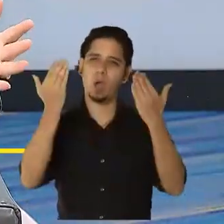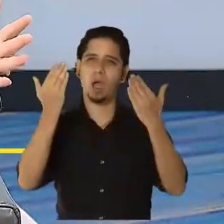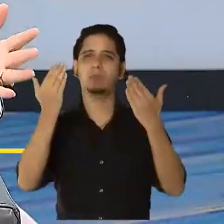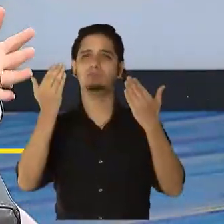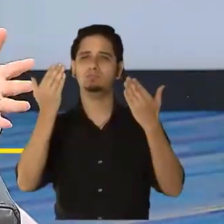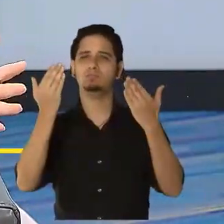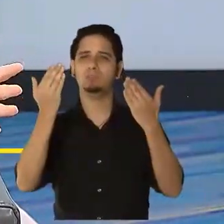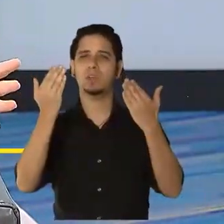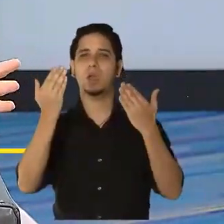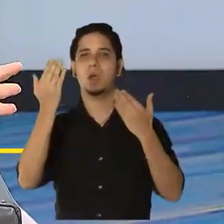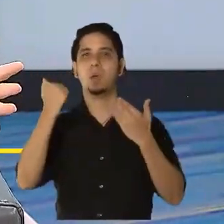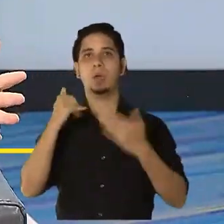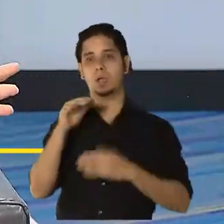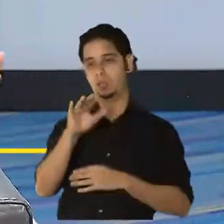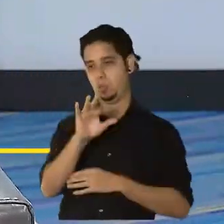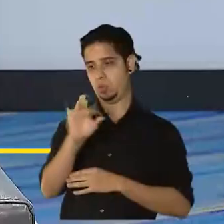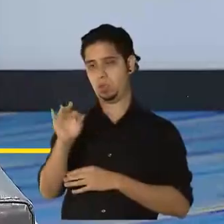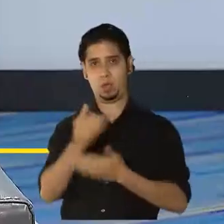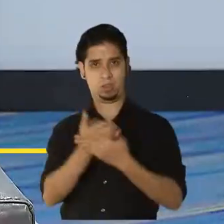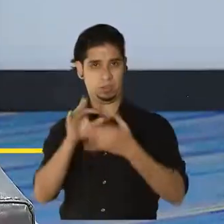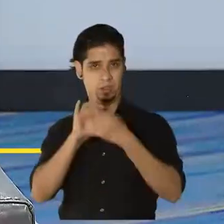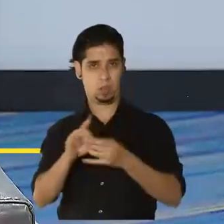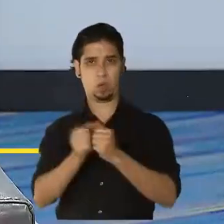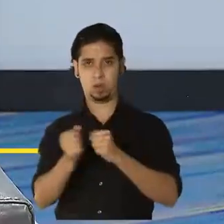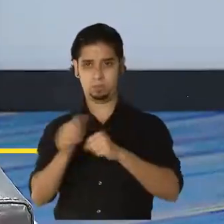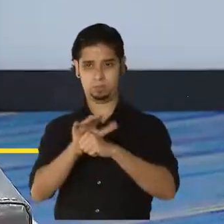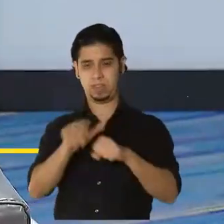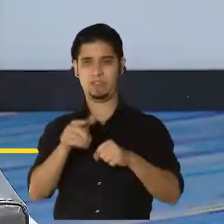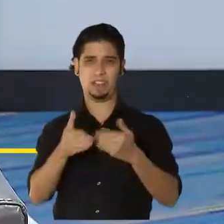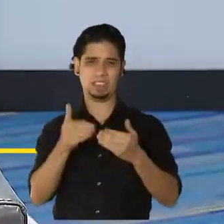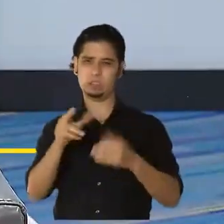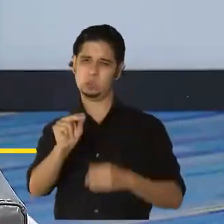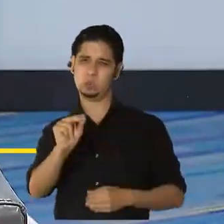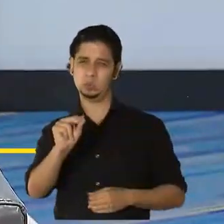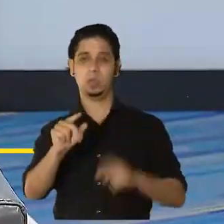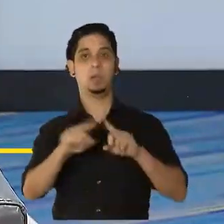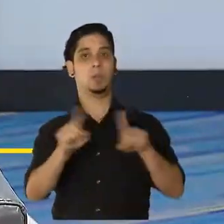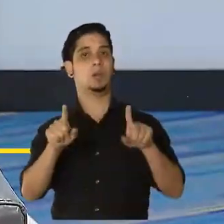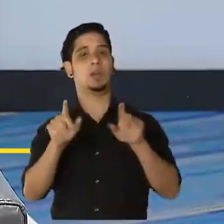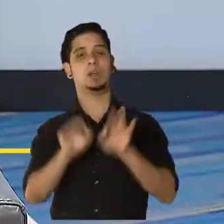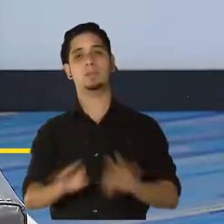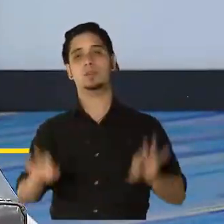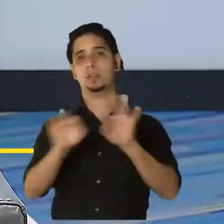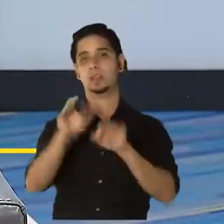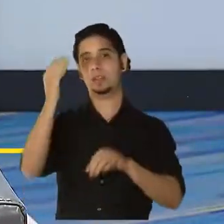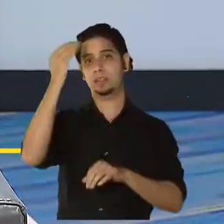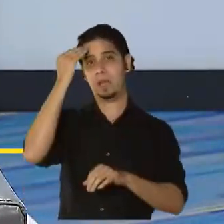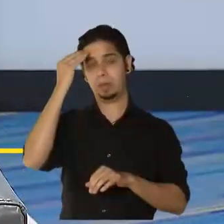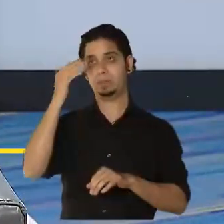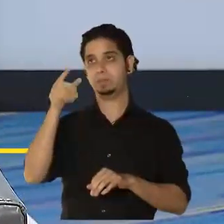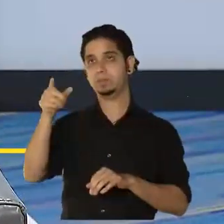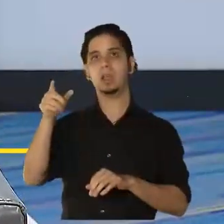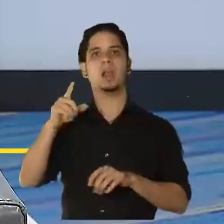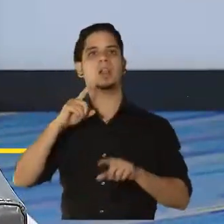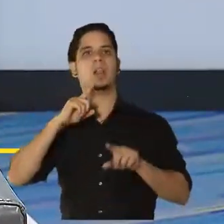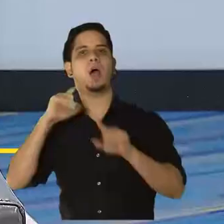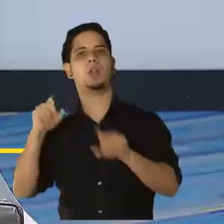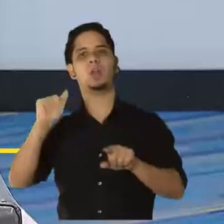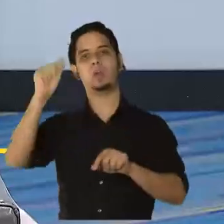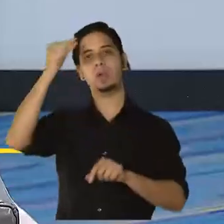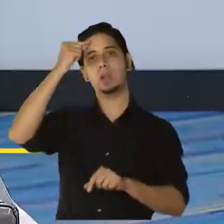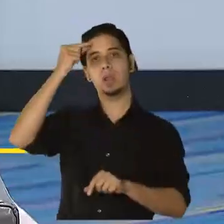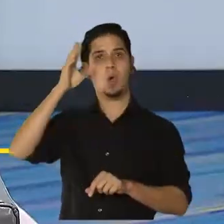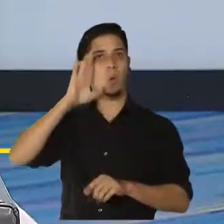99% de las cosas que tienen que ver con la epidemia. Pero no podemos atribuirle a una orden ejecutiva reciente un